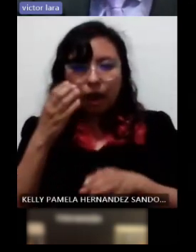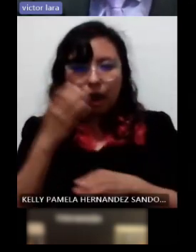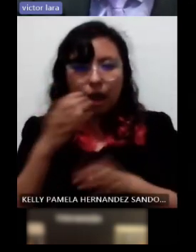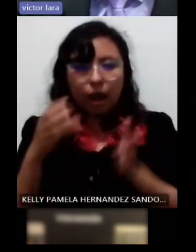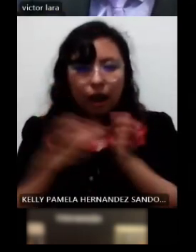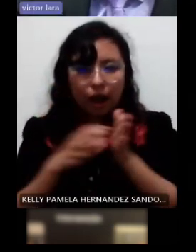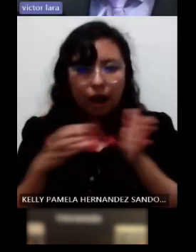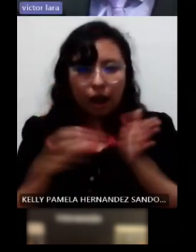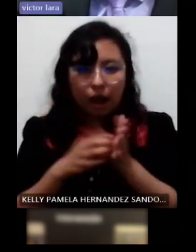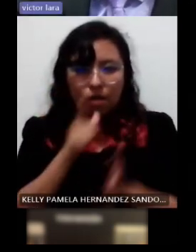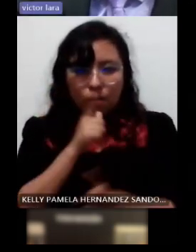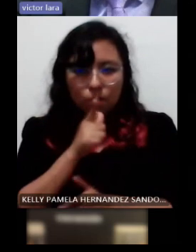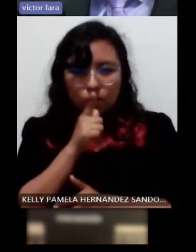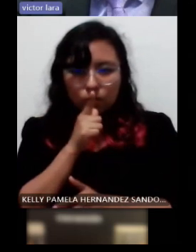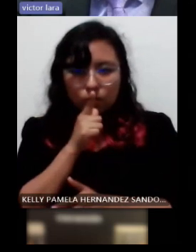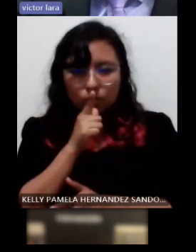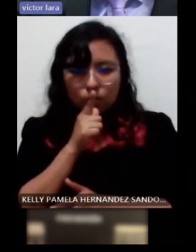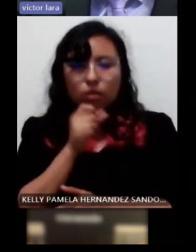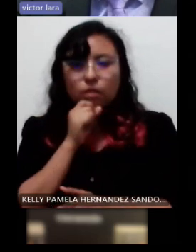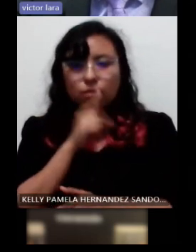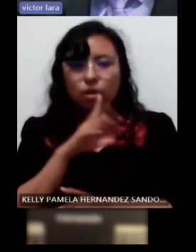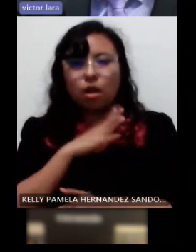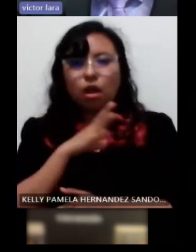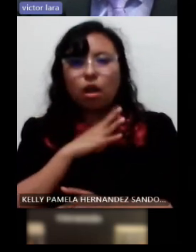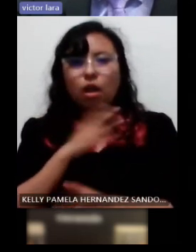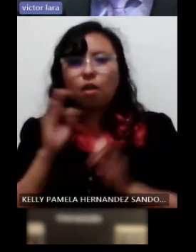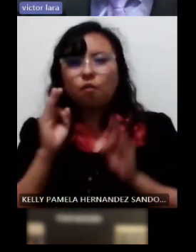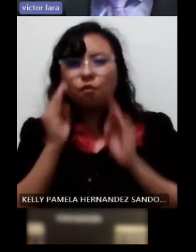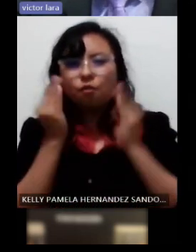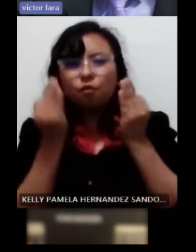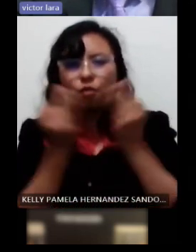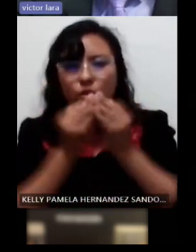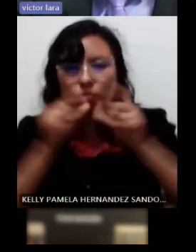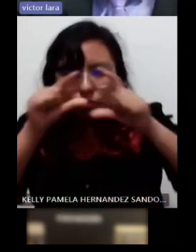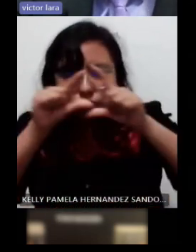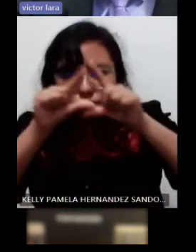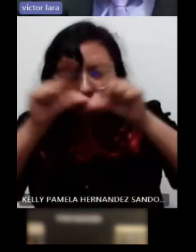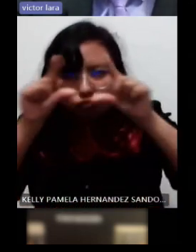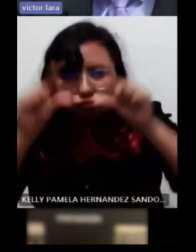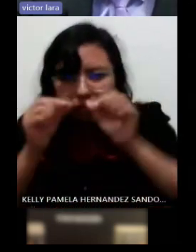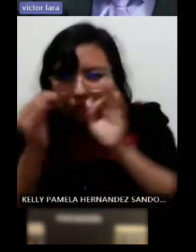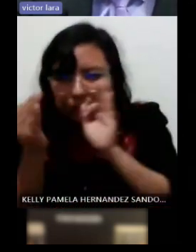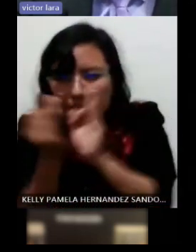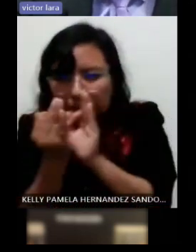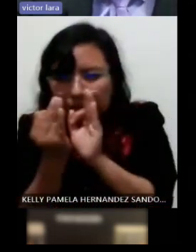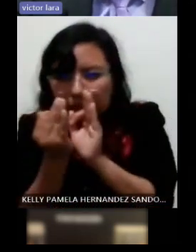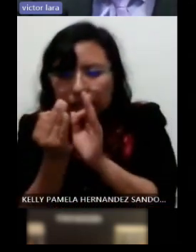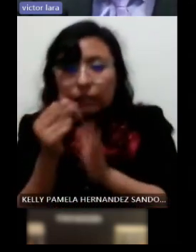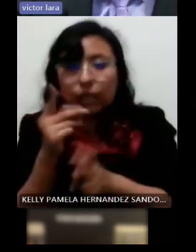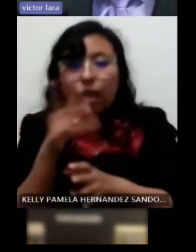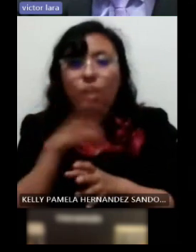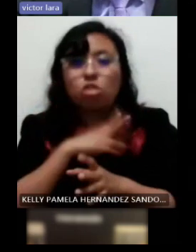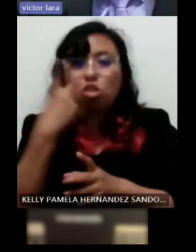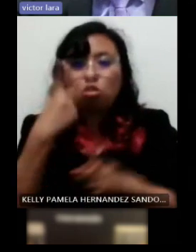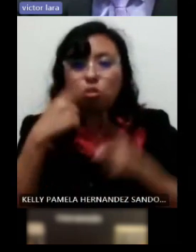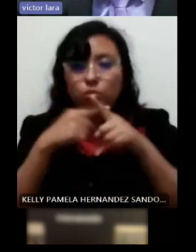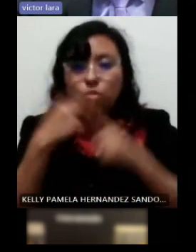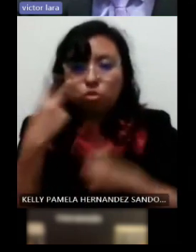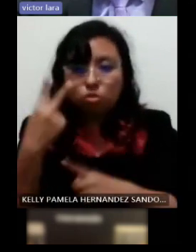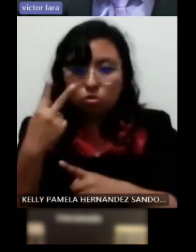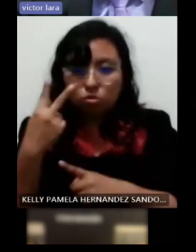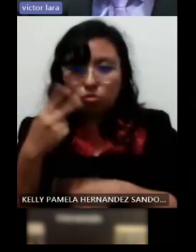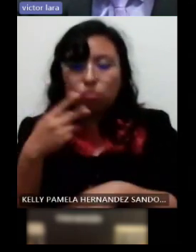figuras a través de unos cubos cubos muy pequeños que son casi de 2x2 son translúcidos